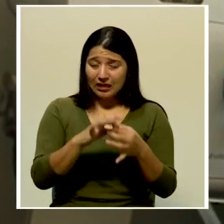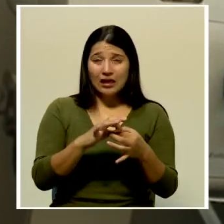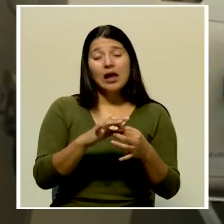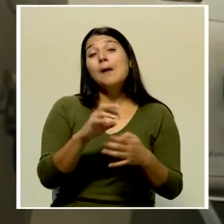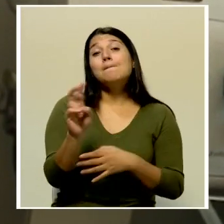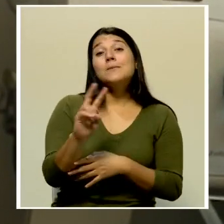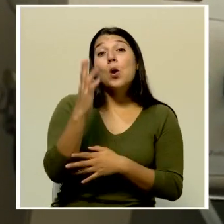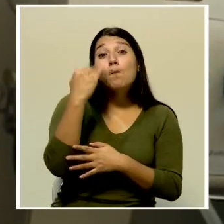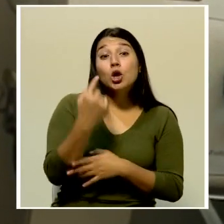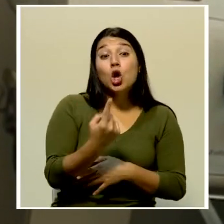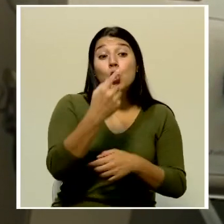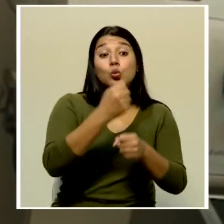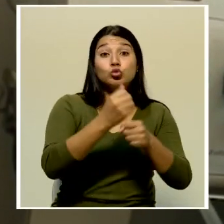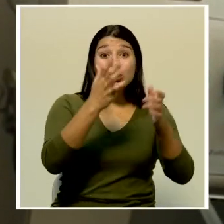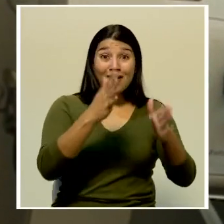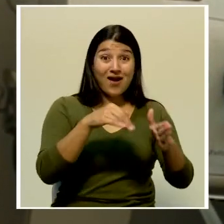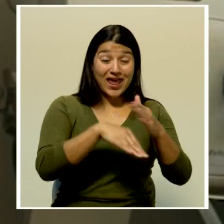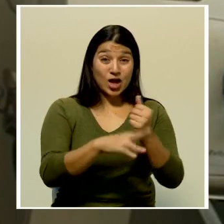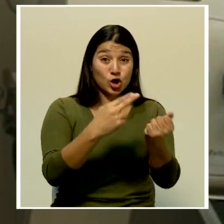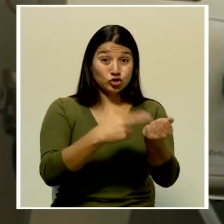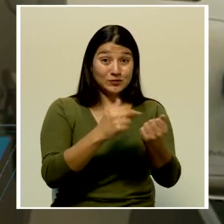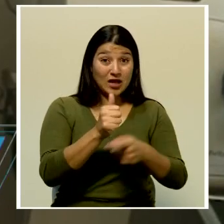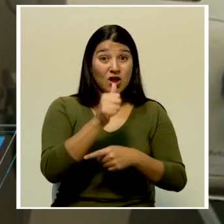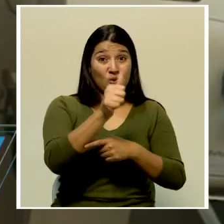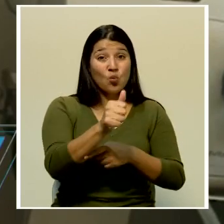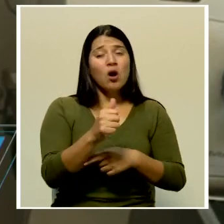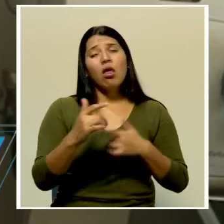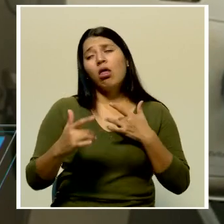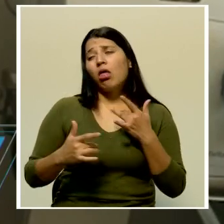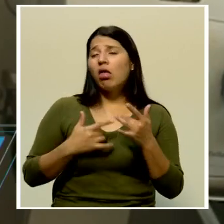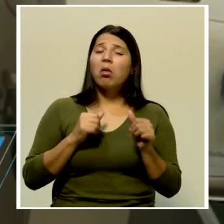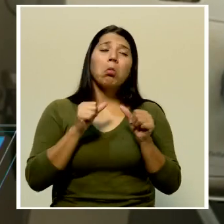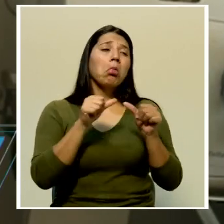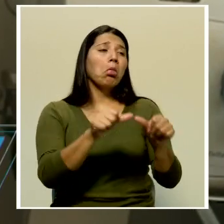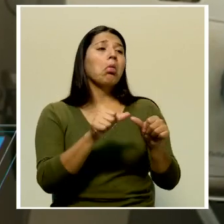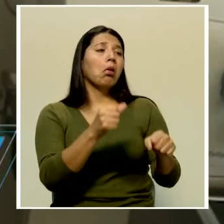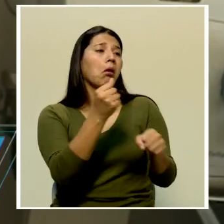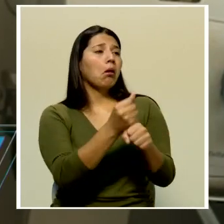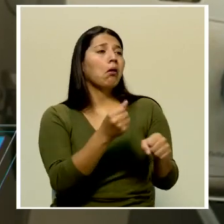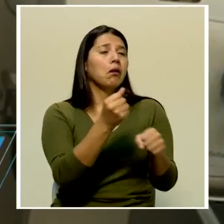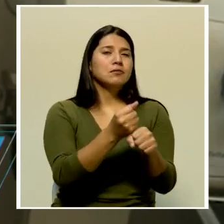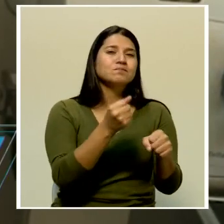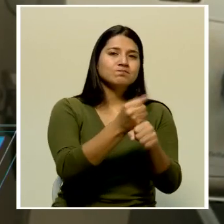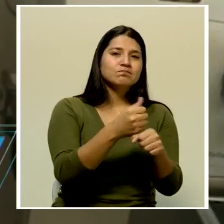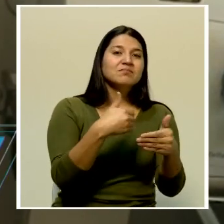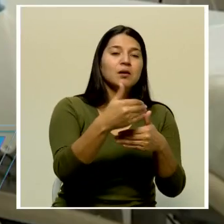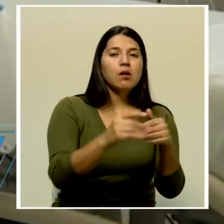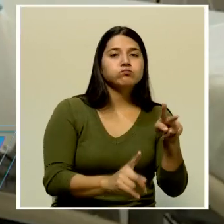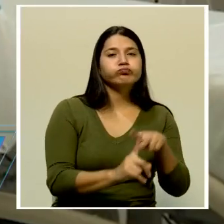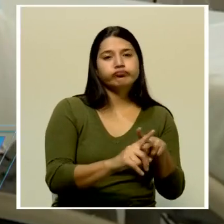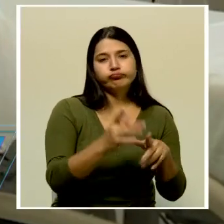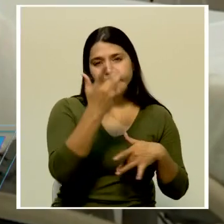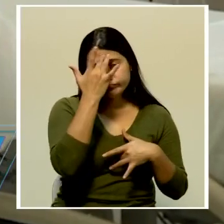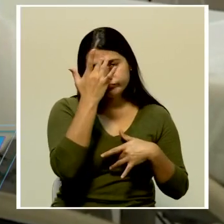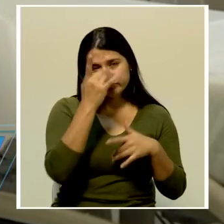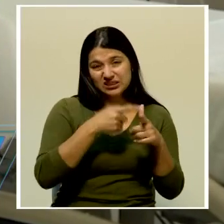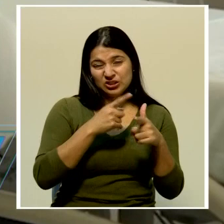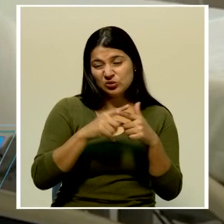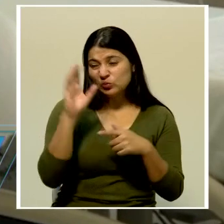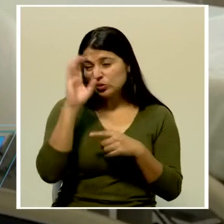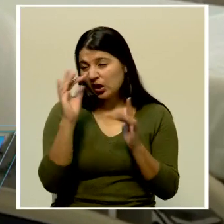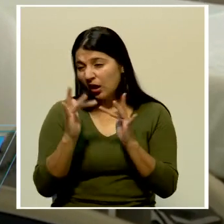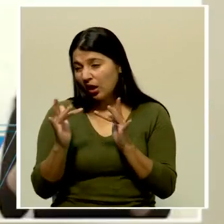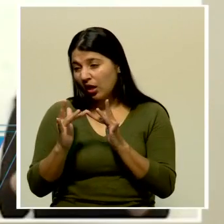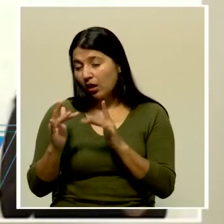que un trabajador del Hospital de Alajuela continuara sus labores con síntomas. El funcionario dio positivo y se tuvo que aislar a 23 personas